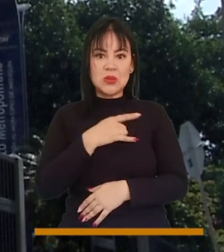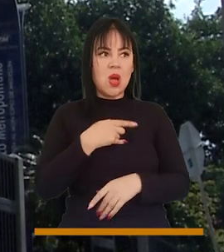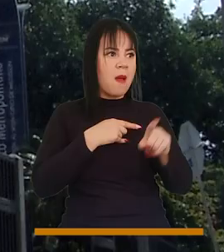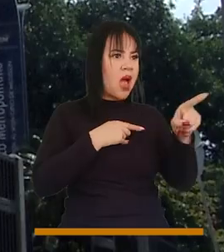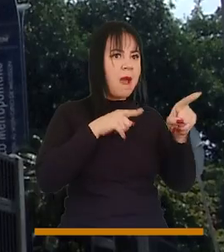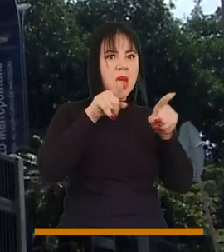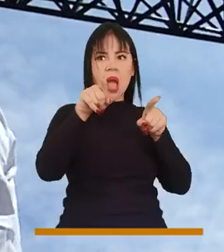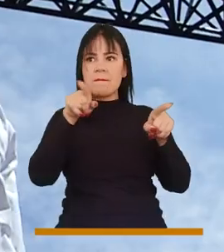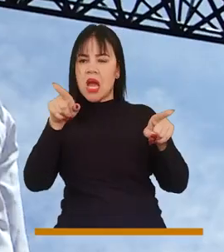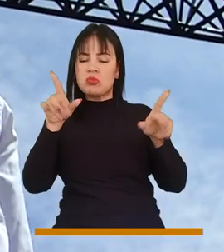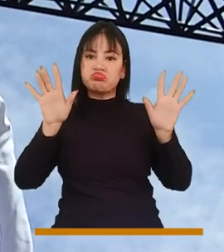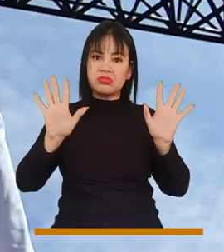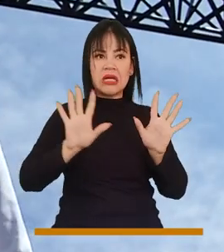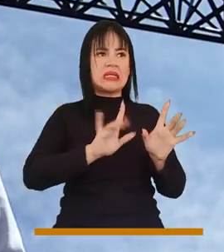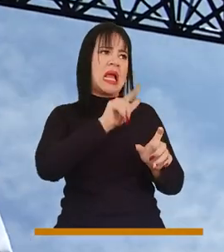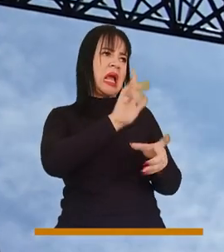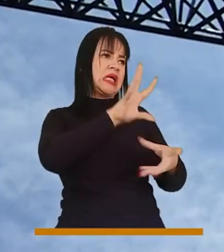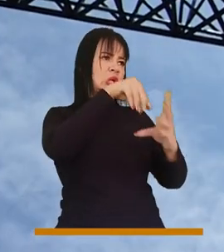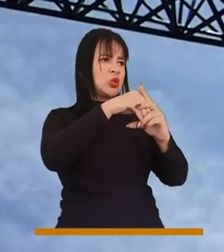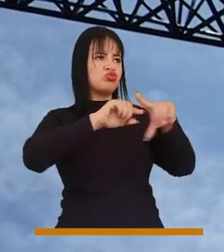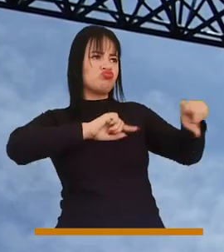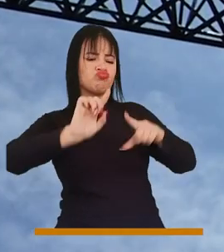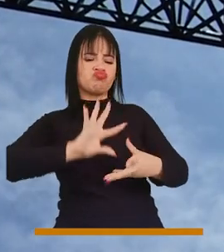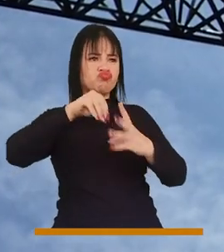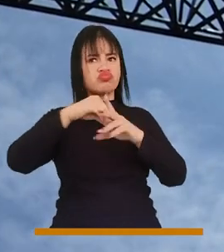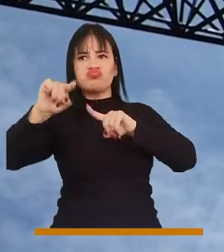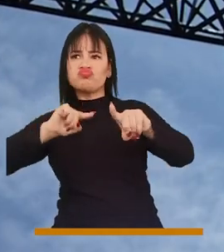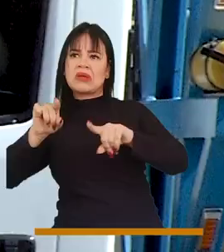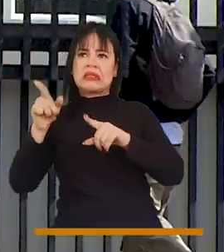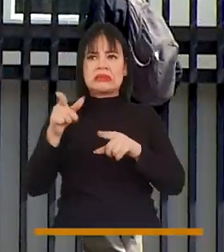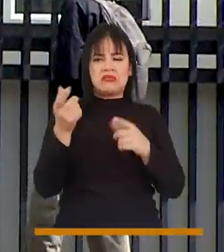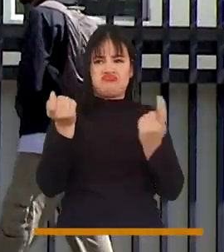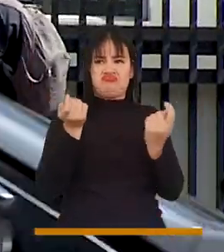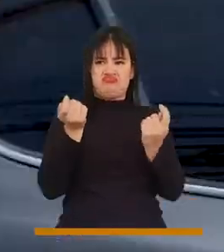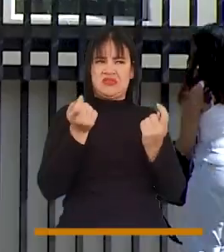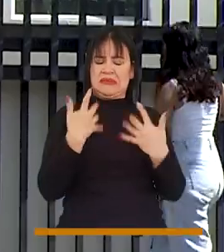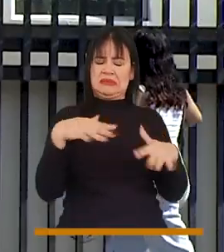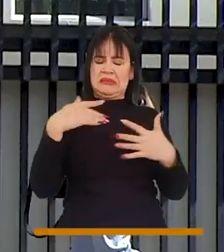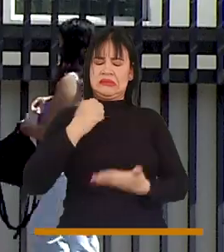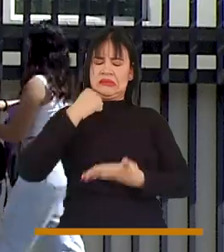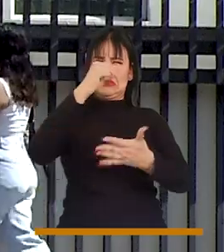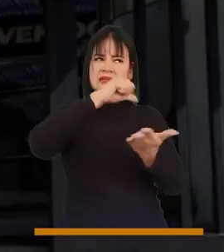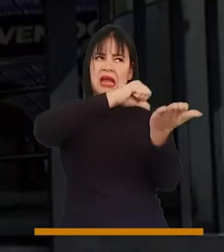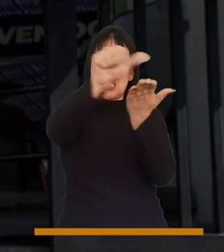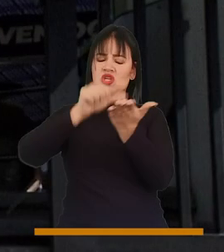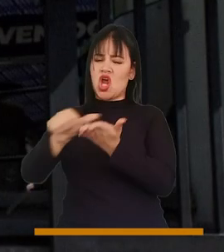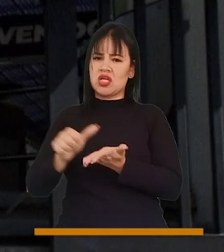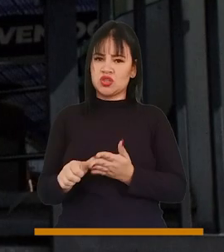universidad tiene todo un cuerpo administrativo, ocasionando unos gastos enormes para manejar cada una de las tres instituciones.